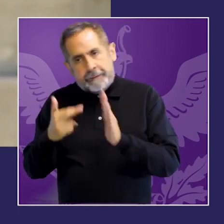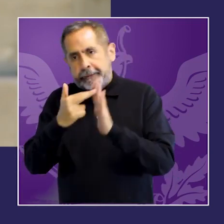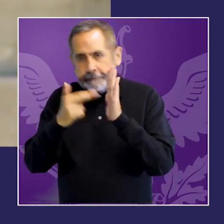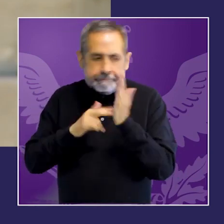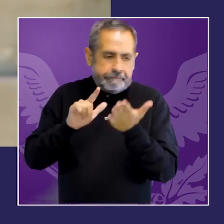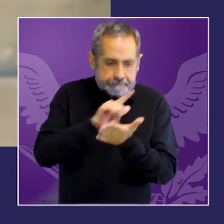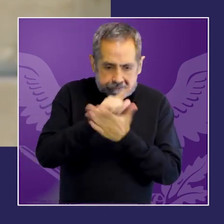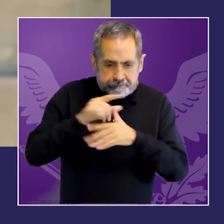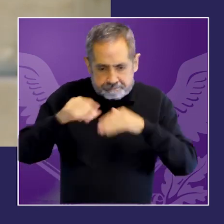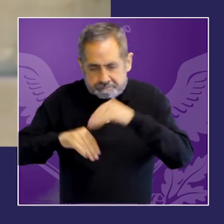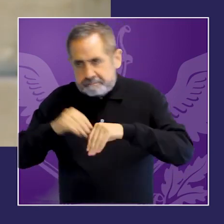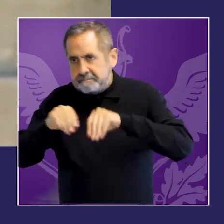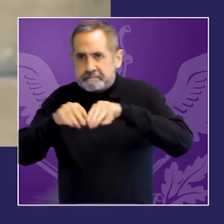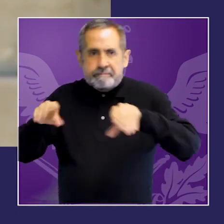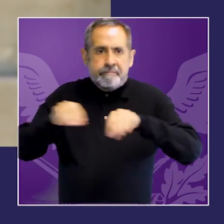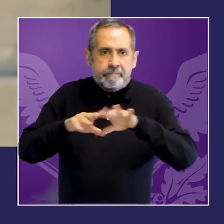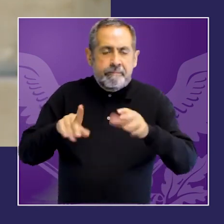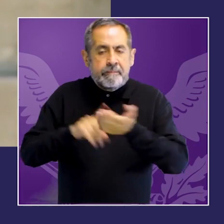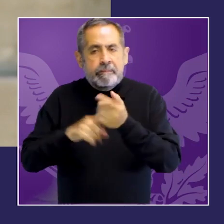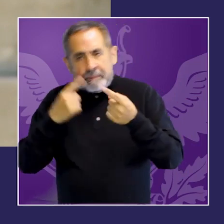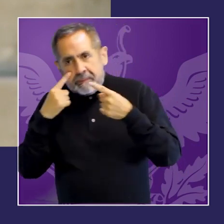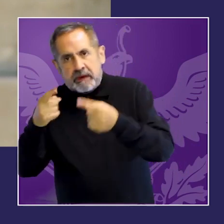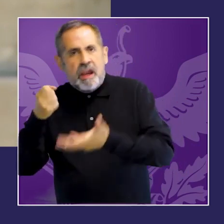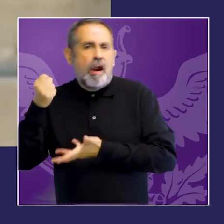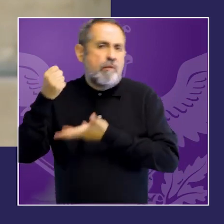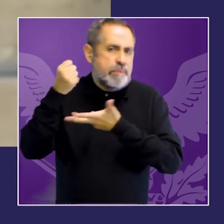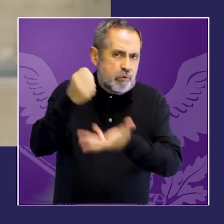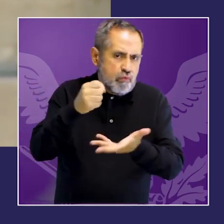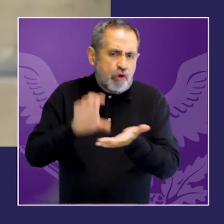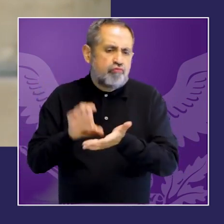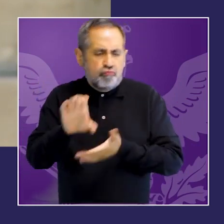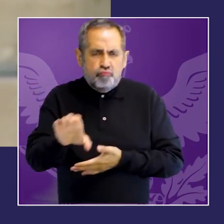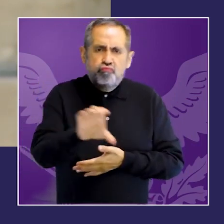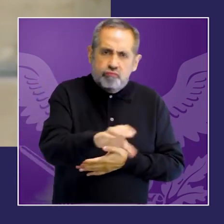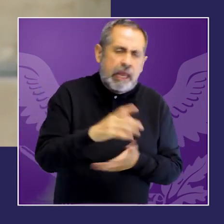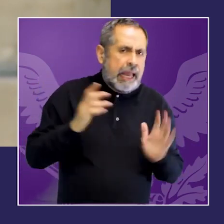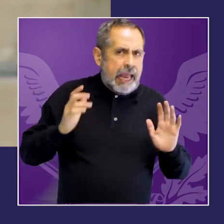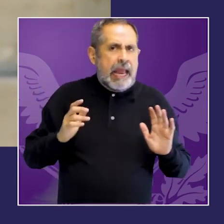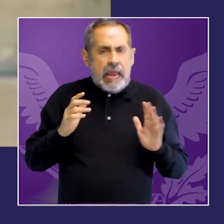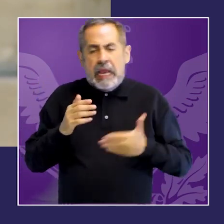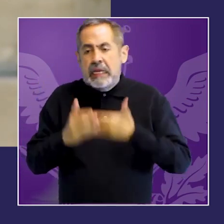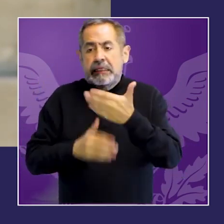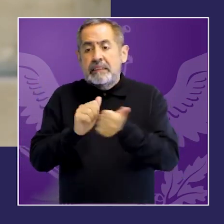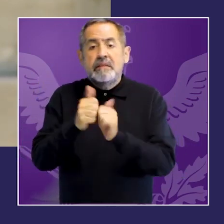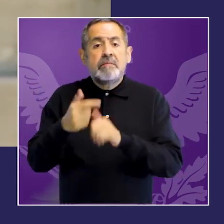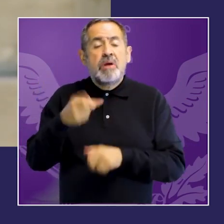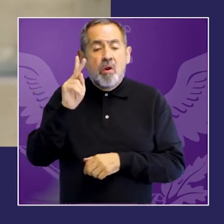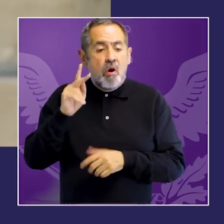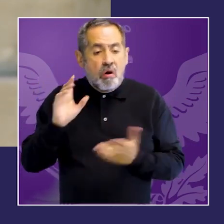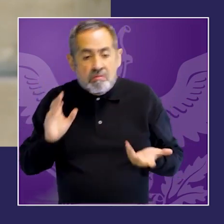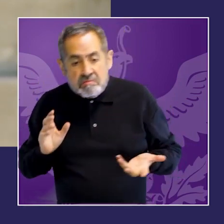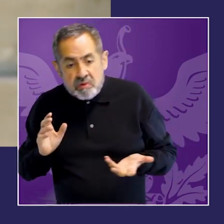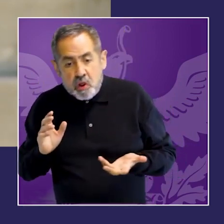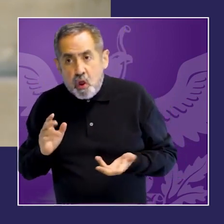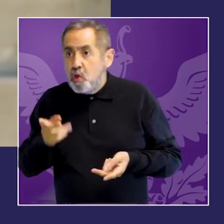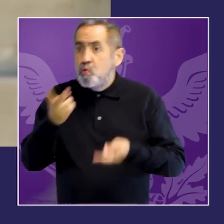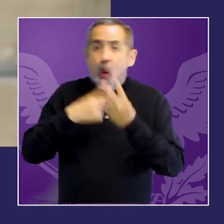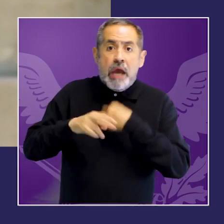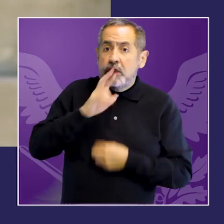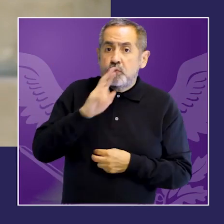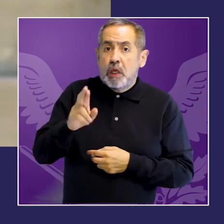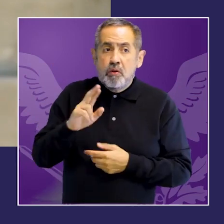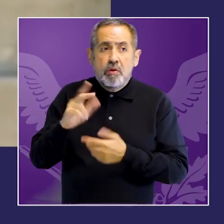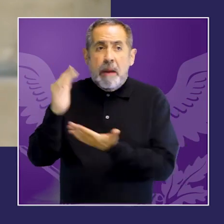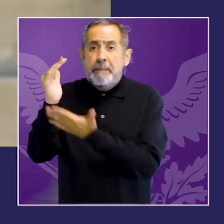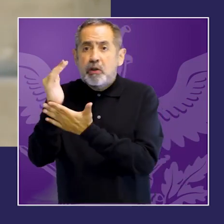da cuenta de los datos estadísticos que se producen, de las fuentes de información publicadas, de la importancia de contar